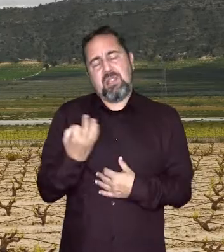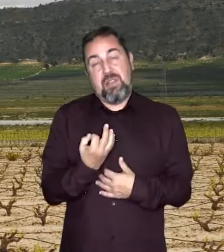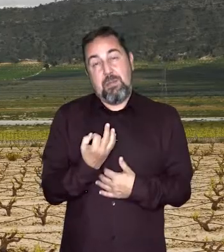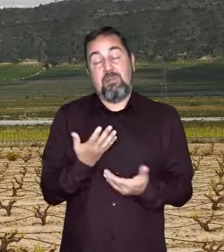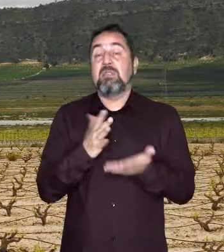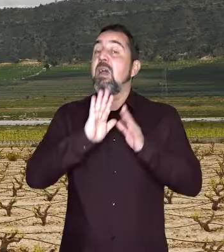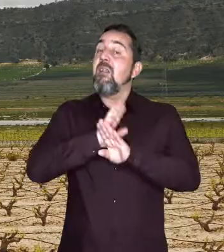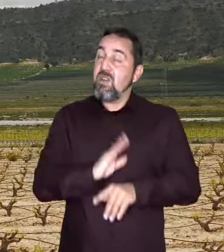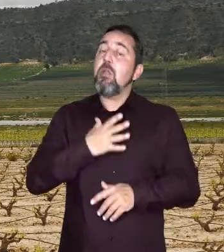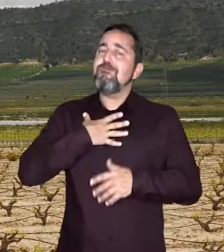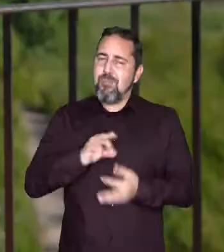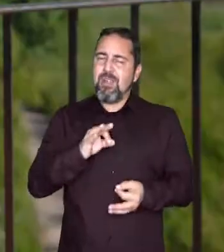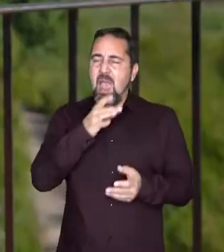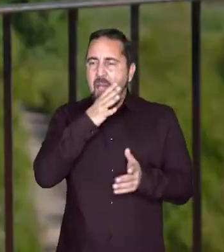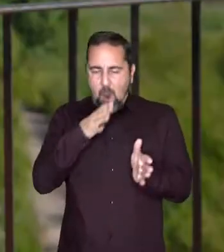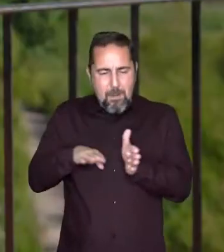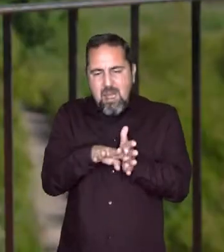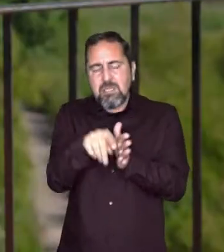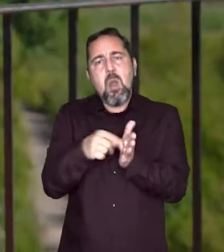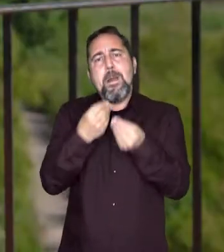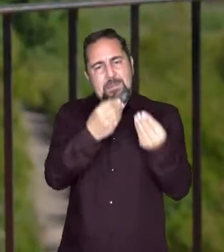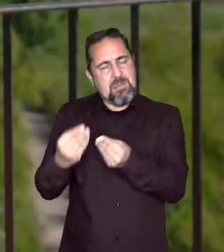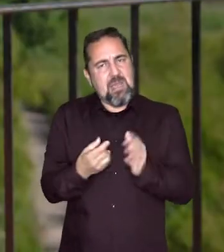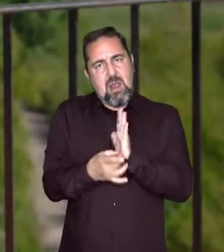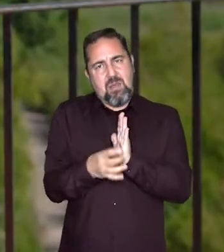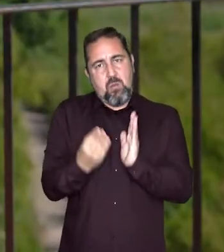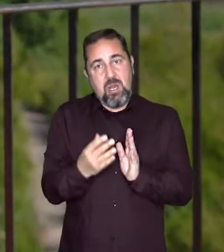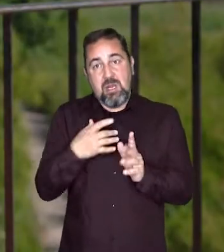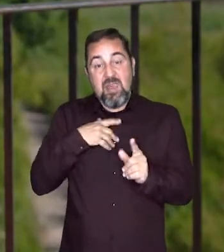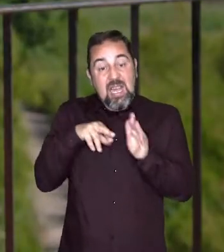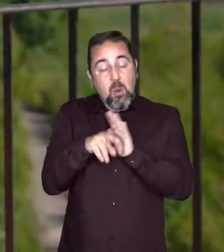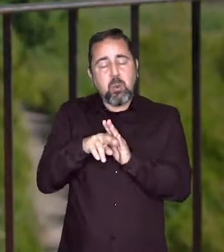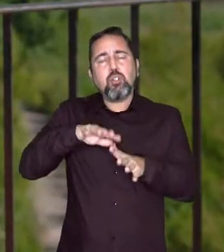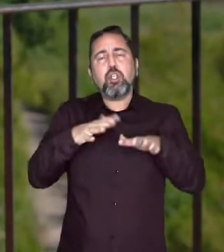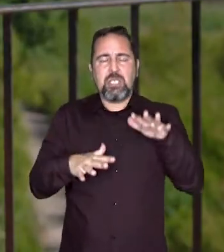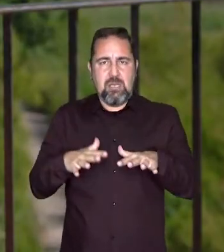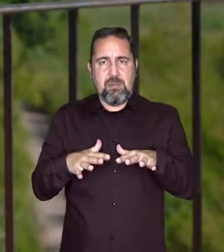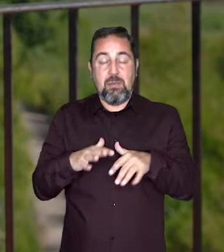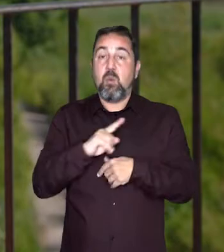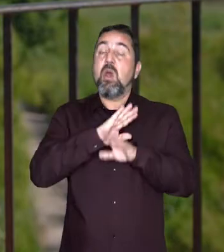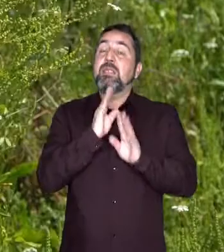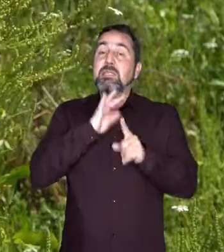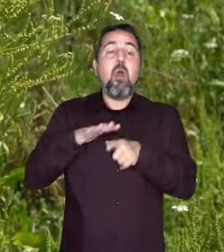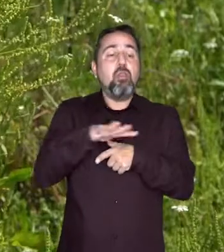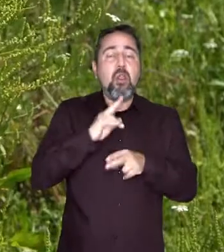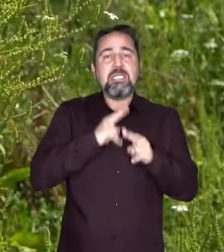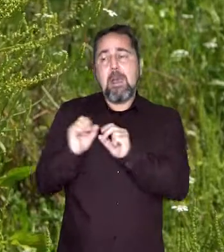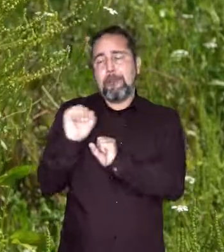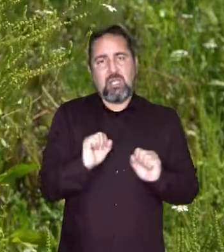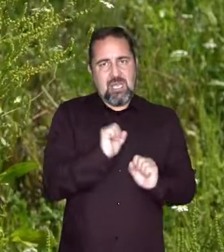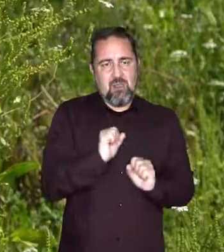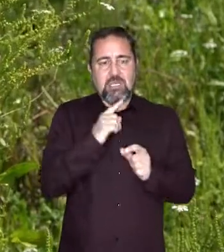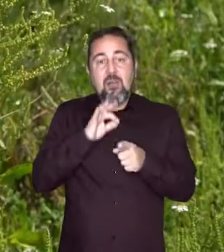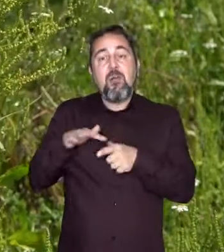uso eficiente del agua. De esta forma conseguiremos alcanzar el buen estado de las masas de agua y realizar una gestión sostenible del recurso. Por último, el